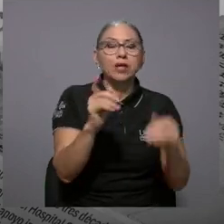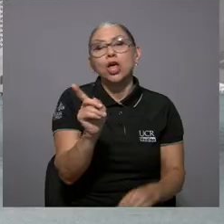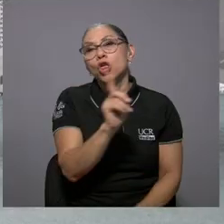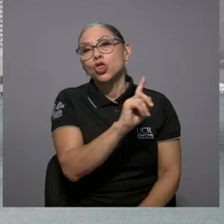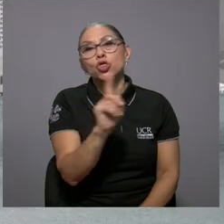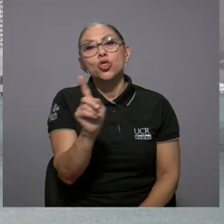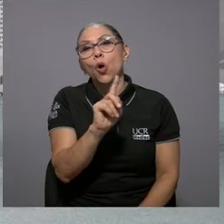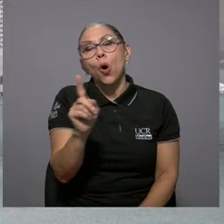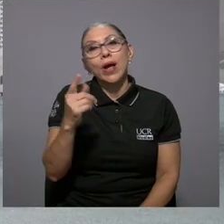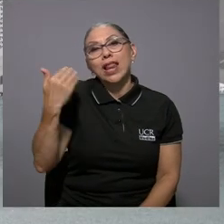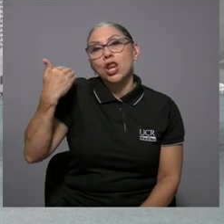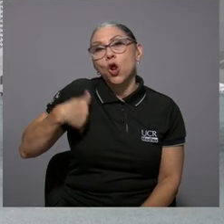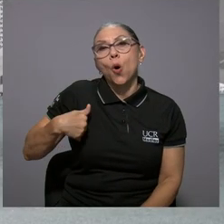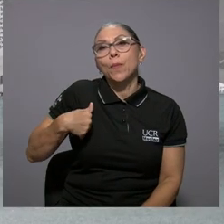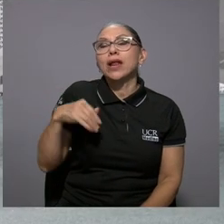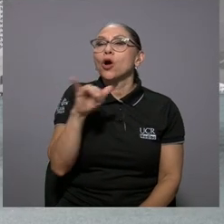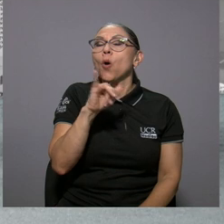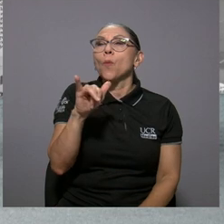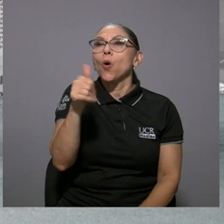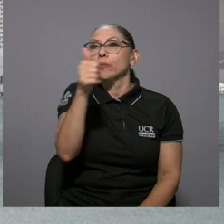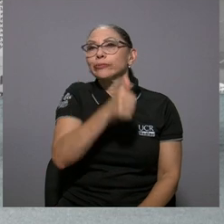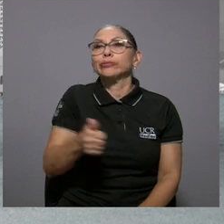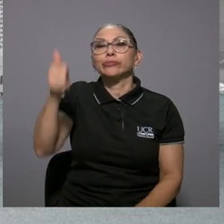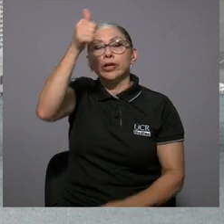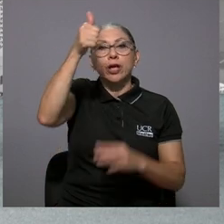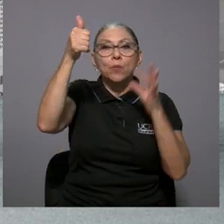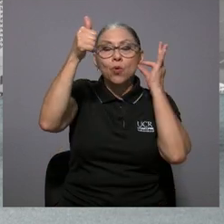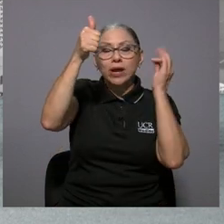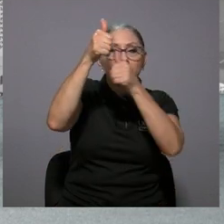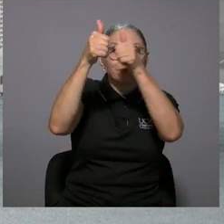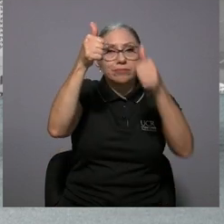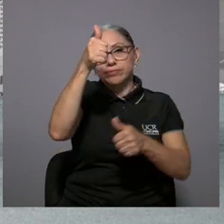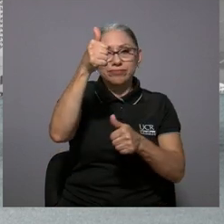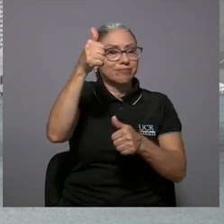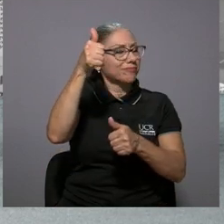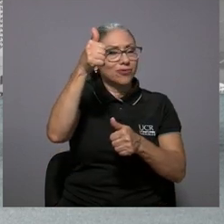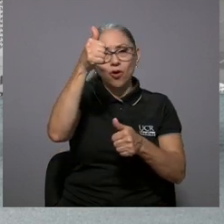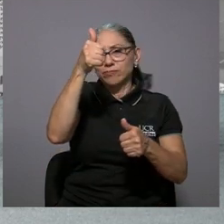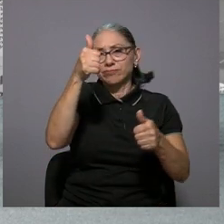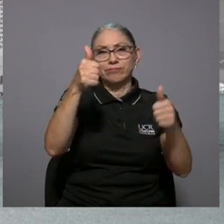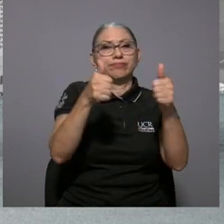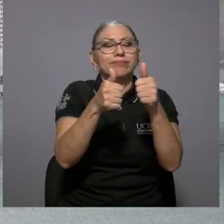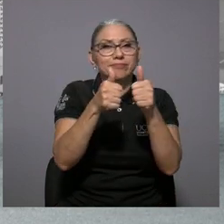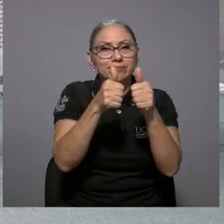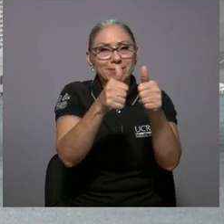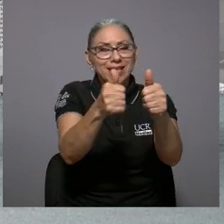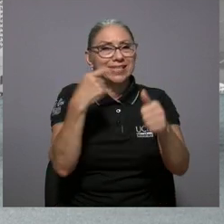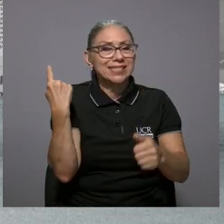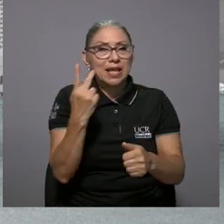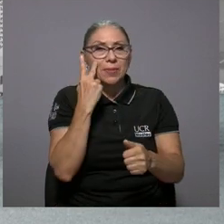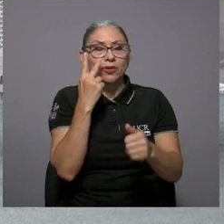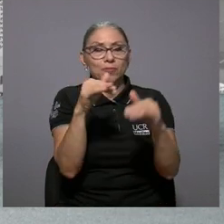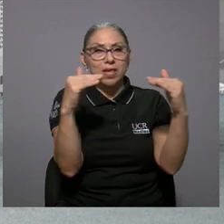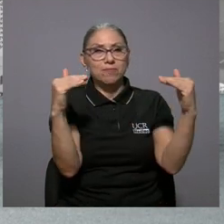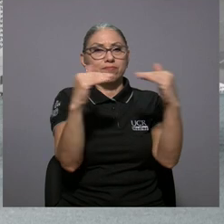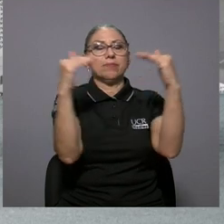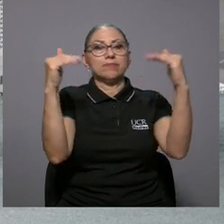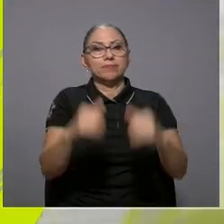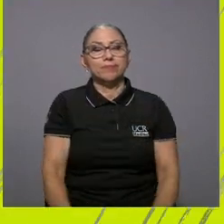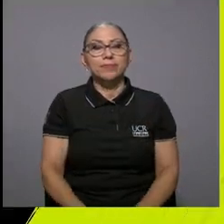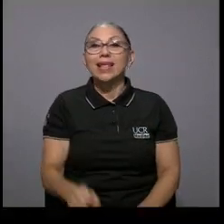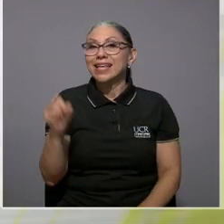hombro no el hombre en un plano superior a la mujer sino esa fue la impresión que a mí